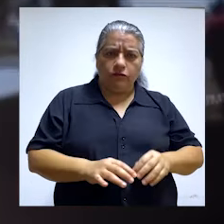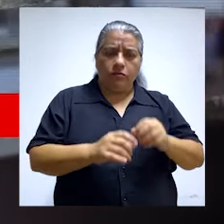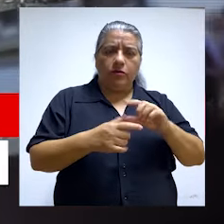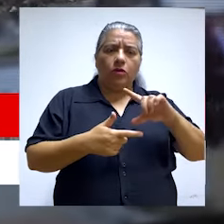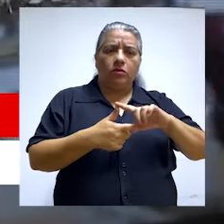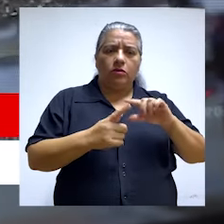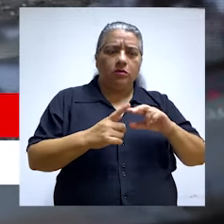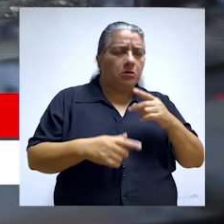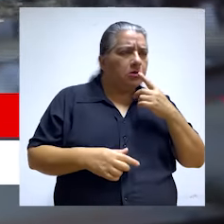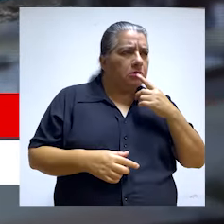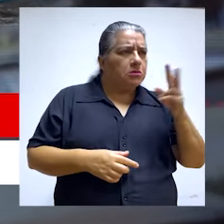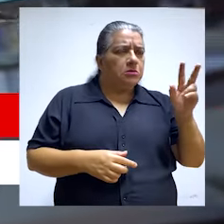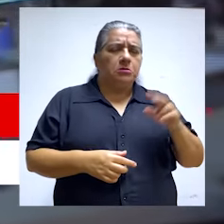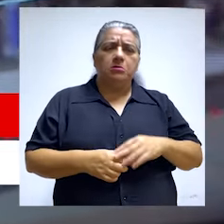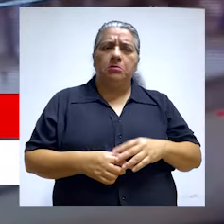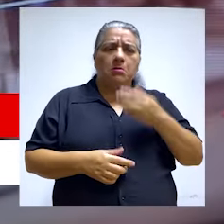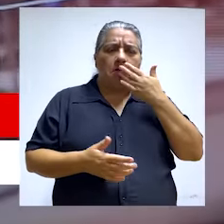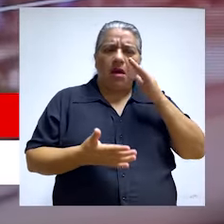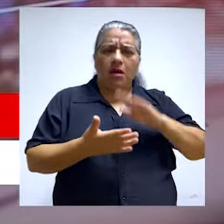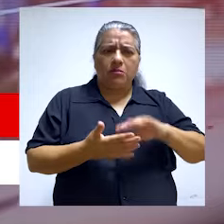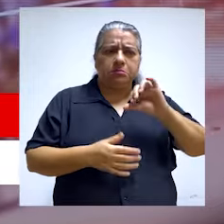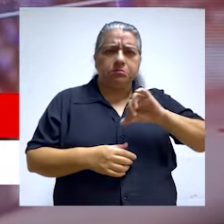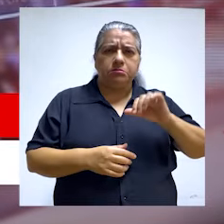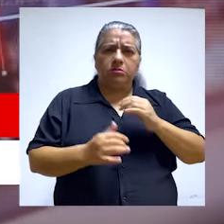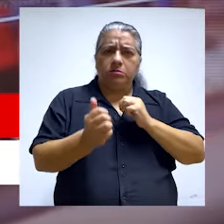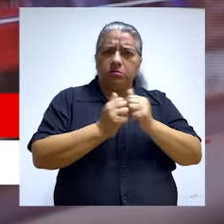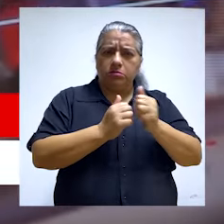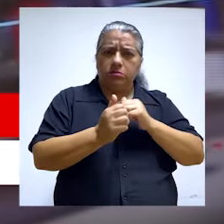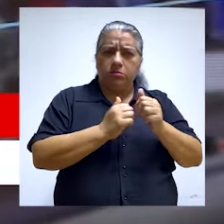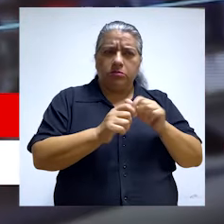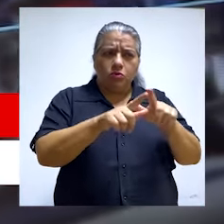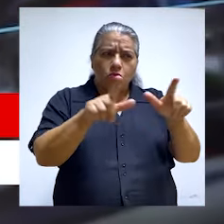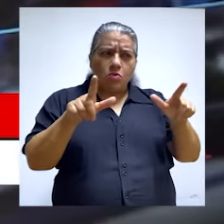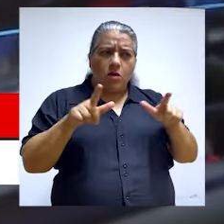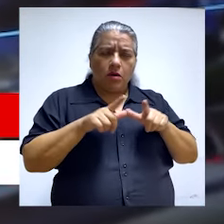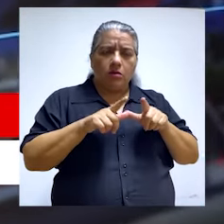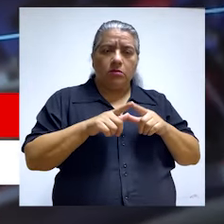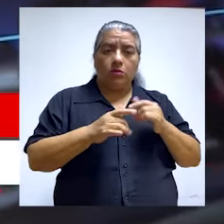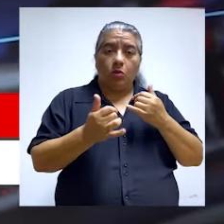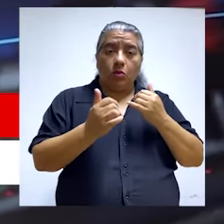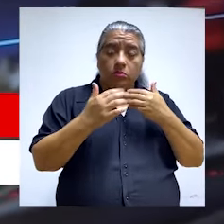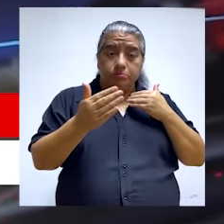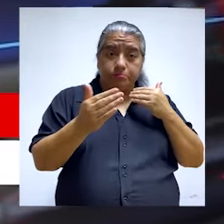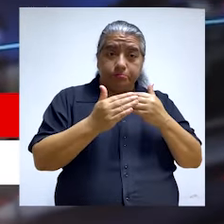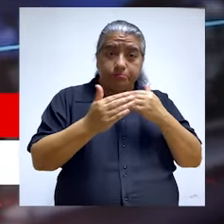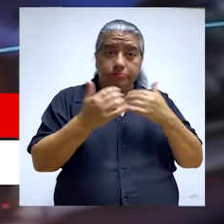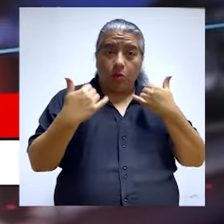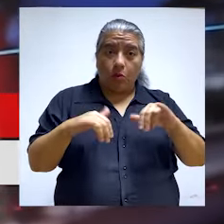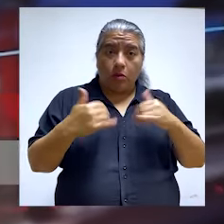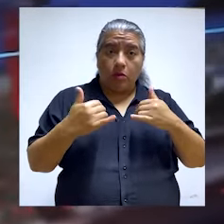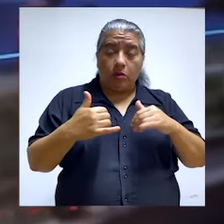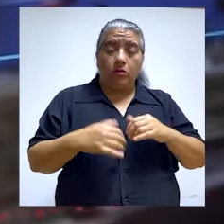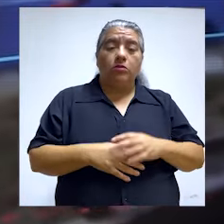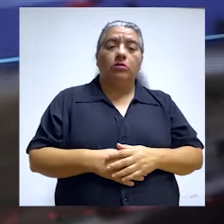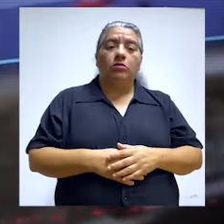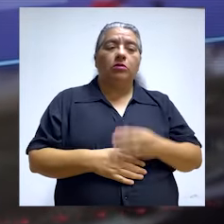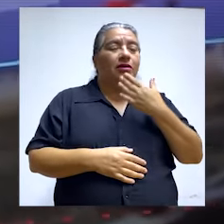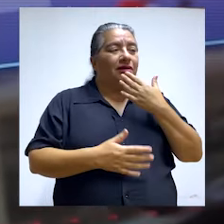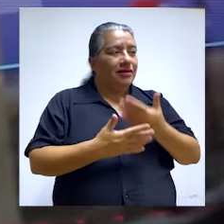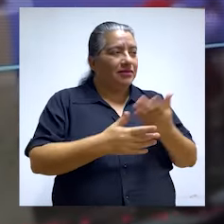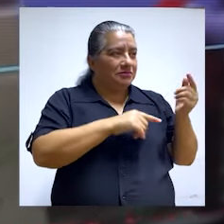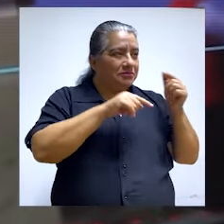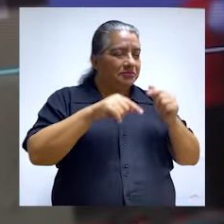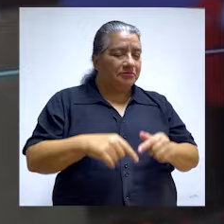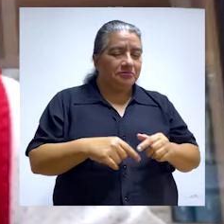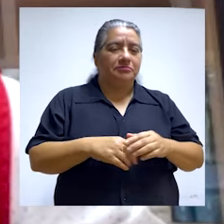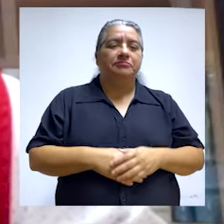deficiencias en el complejo deportivo donde se llevarán a cabo los Juegos Bolivarianos. ¿Cómo está, señor García? Gracias por acompañarnos hoy en